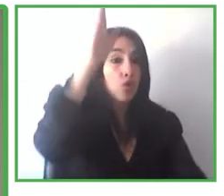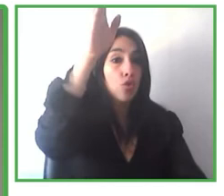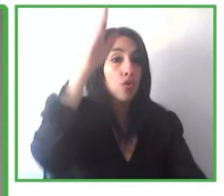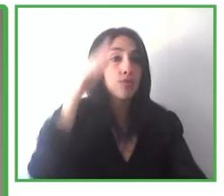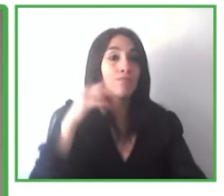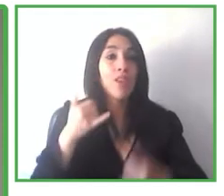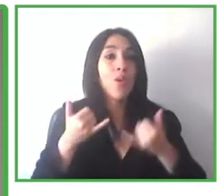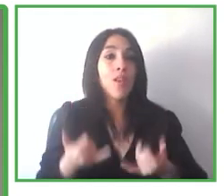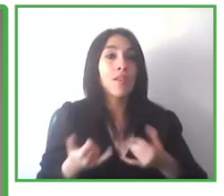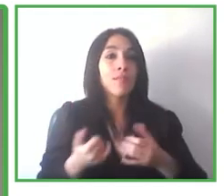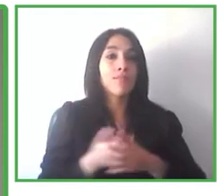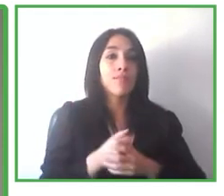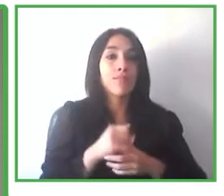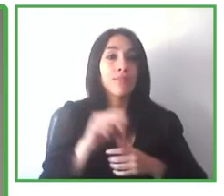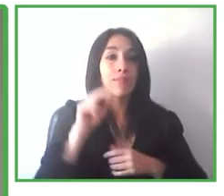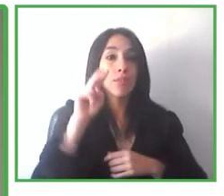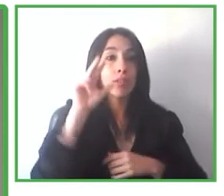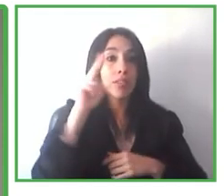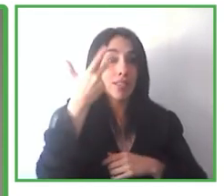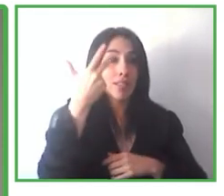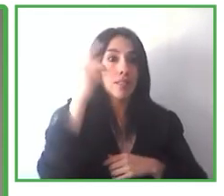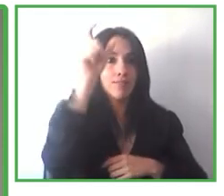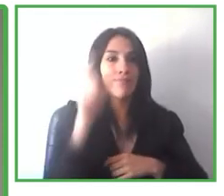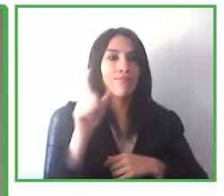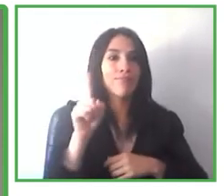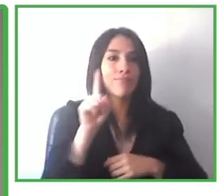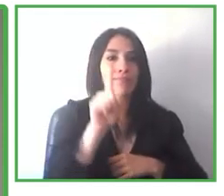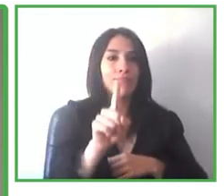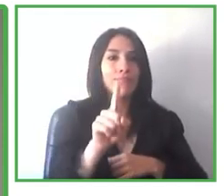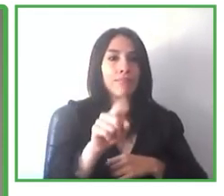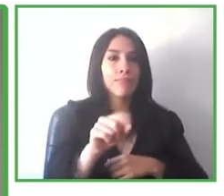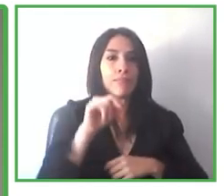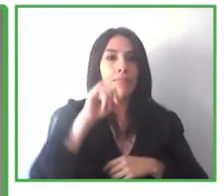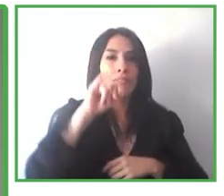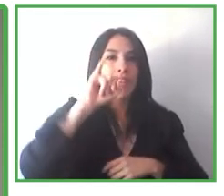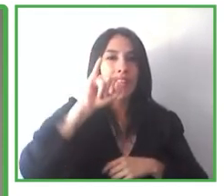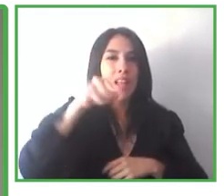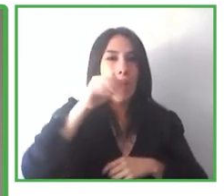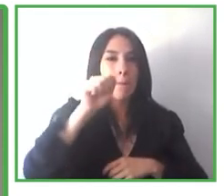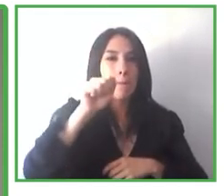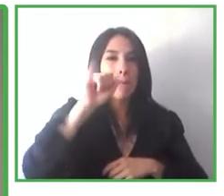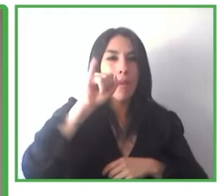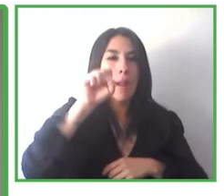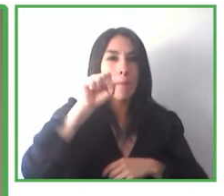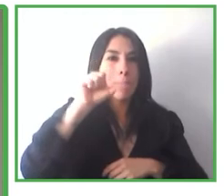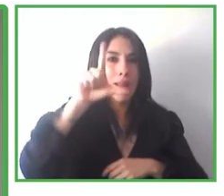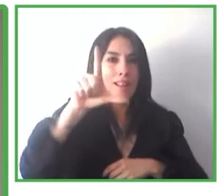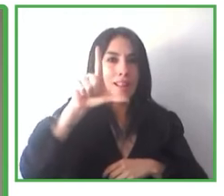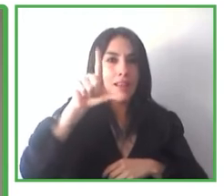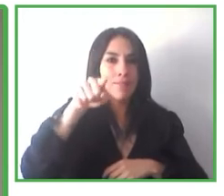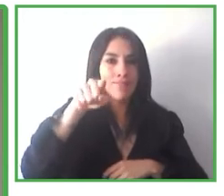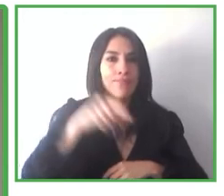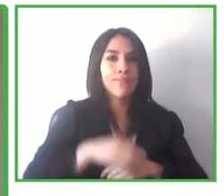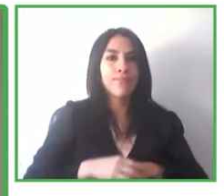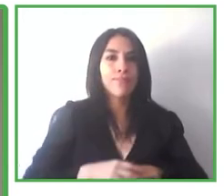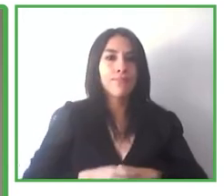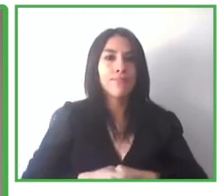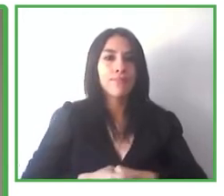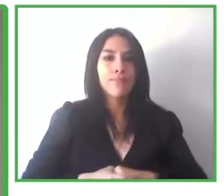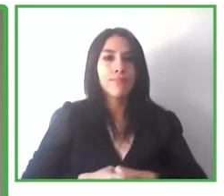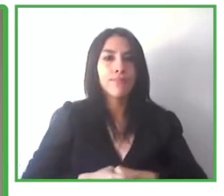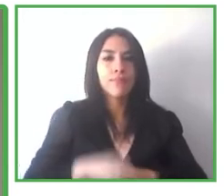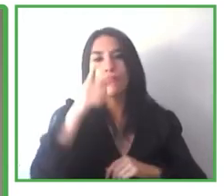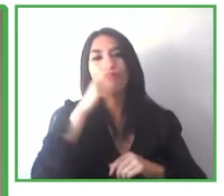Jaisiel Madrid Sánchez de Zenfim quien nos va a hablar un poco de los de los